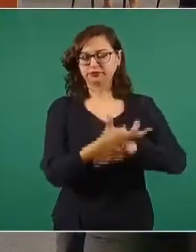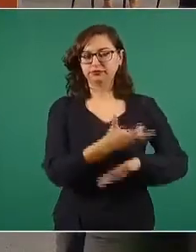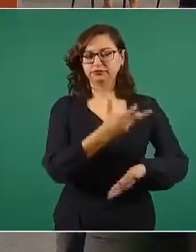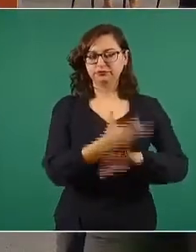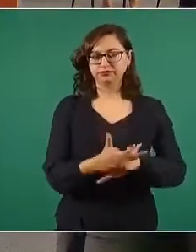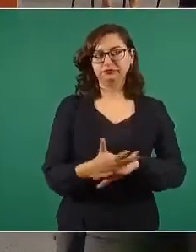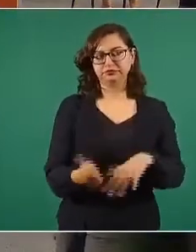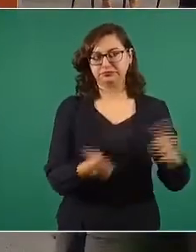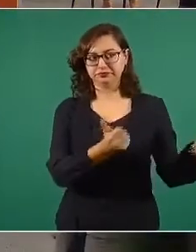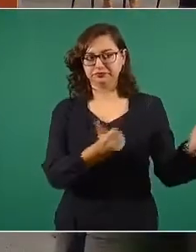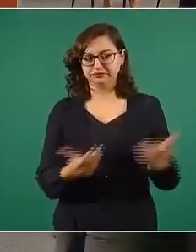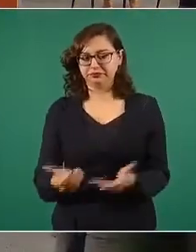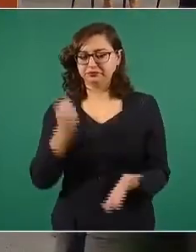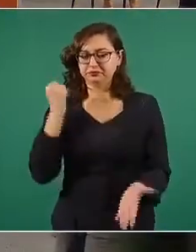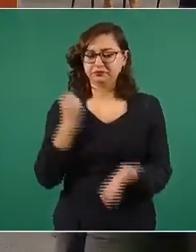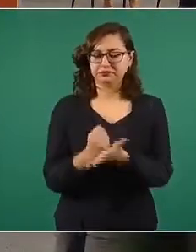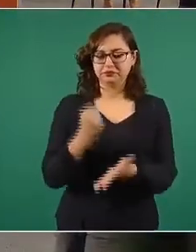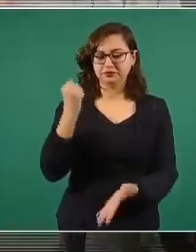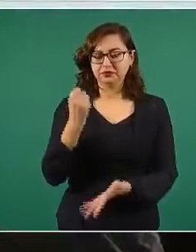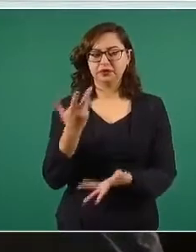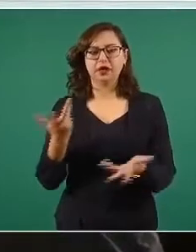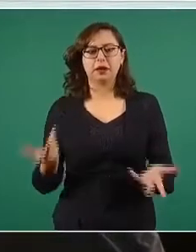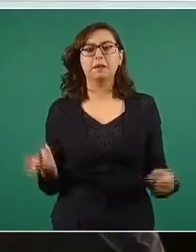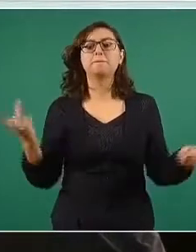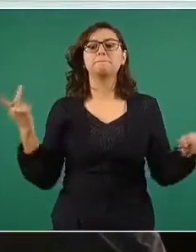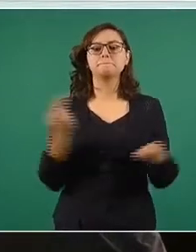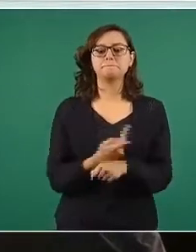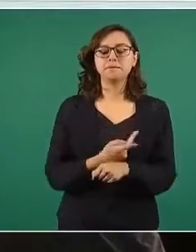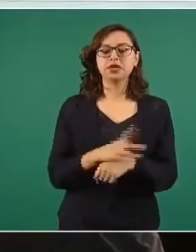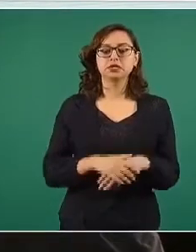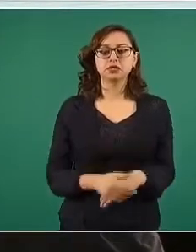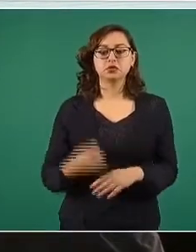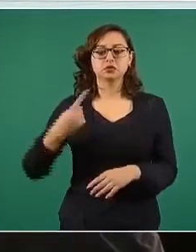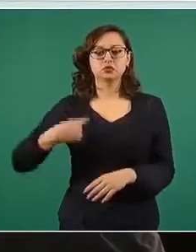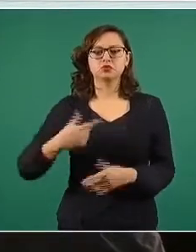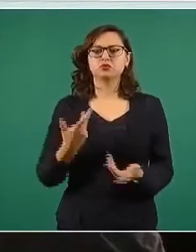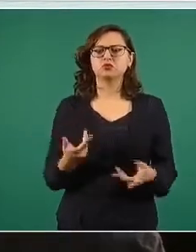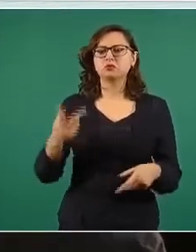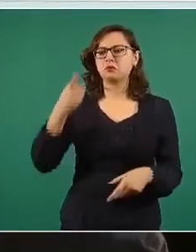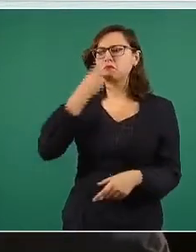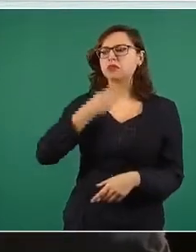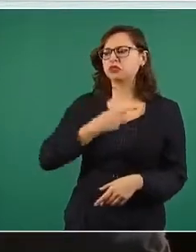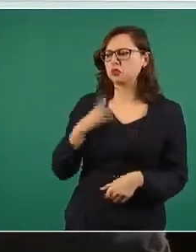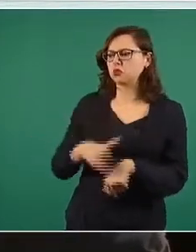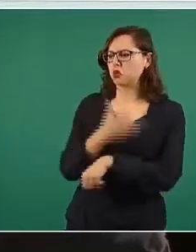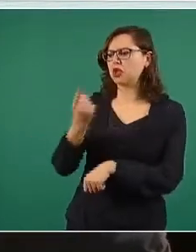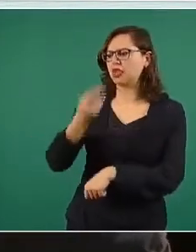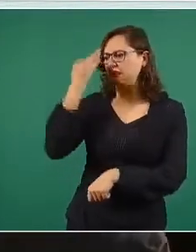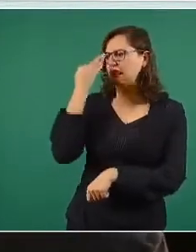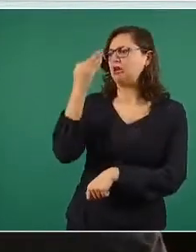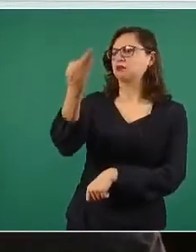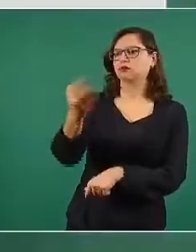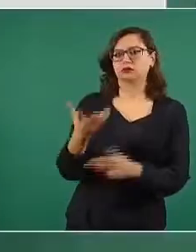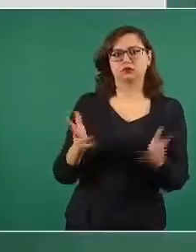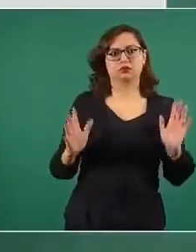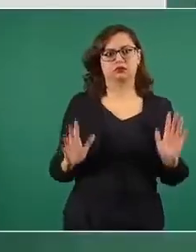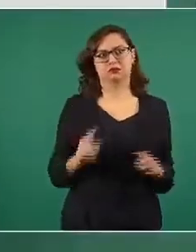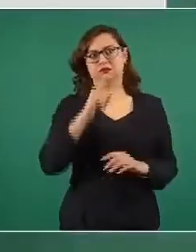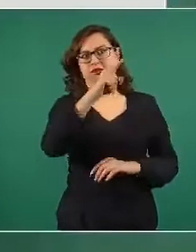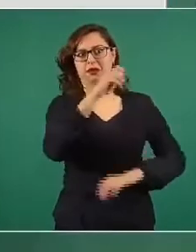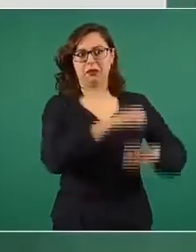tardaron? No, no nos tardamos nosotros, nosotros no podemos suplir a Moderna. Moderna está entregando sus documentos, dossier, suponemos esta semana,